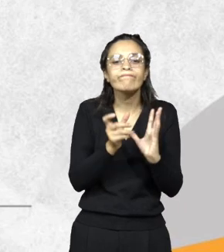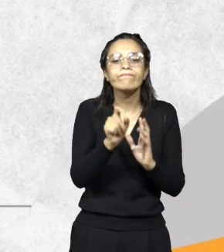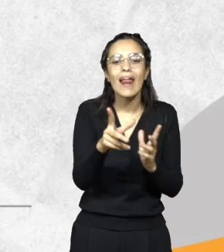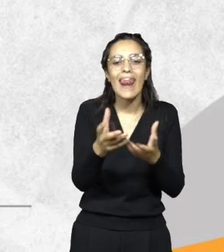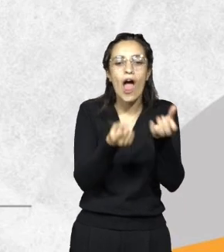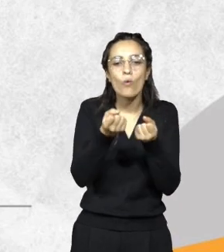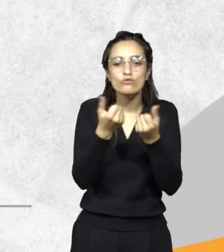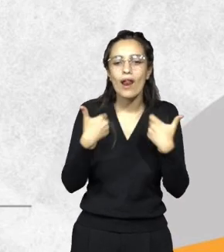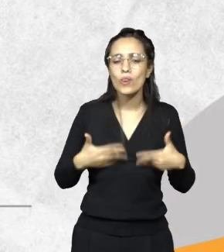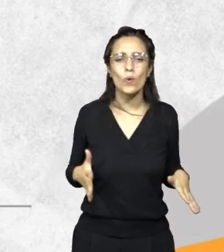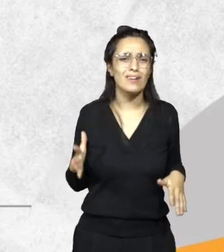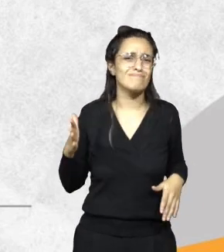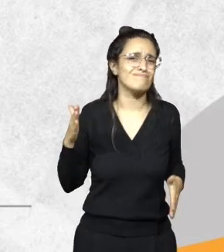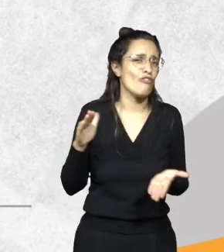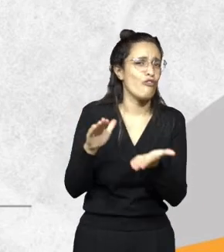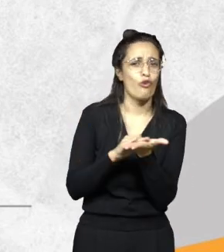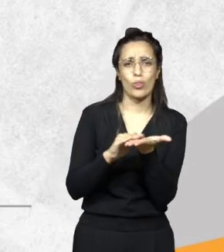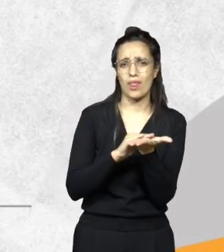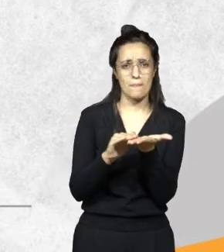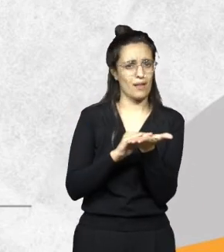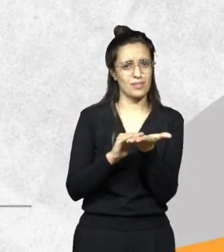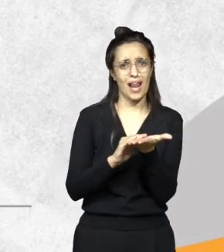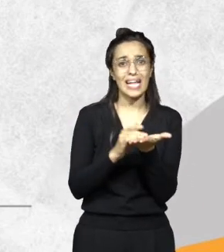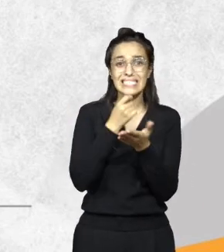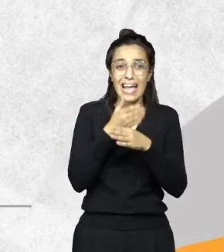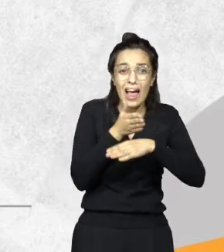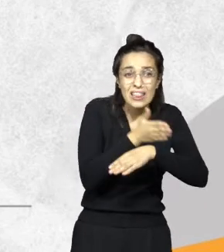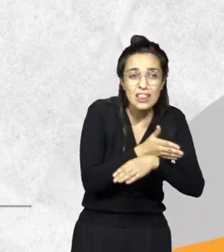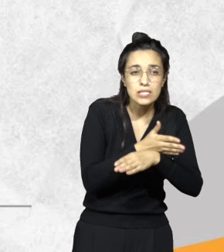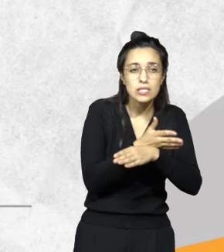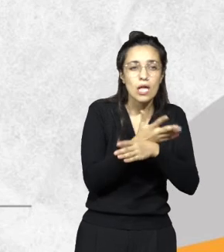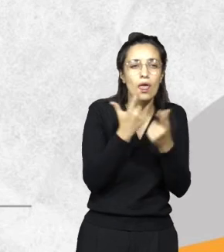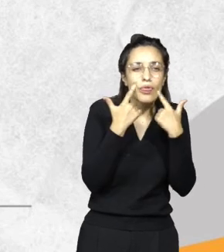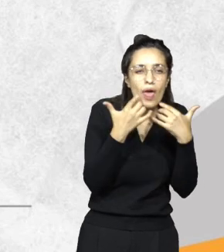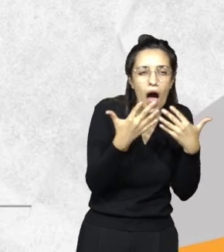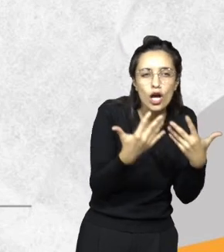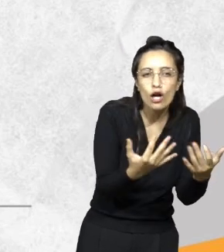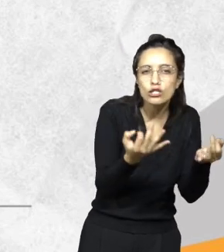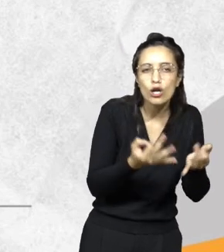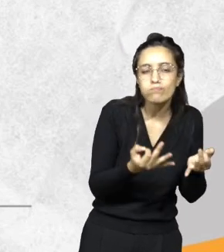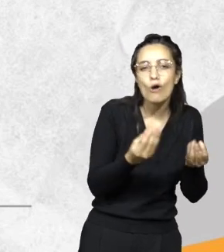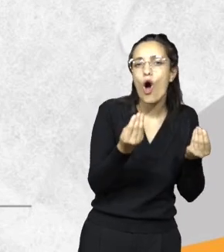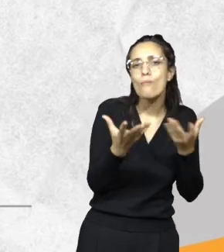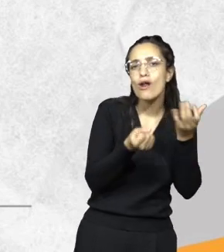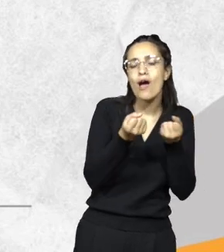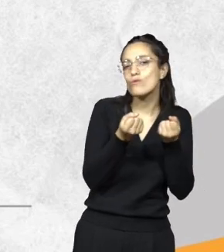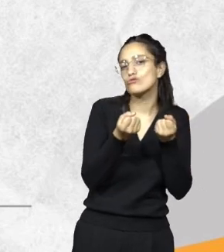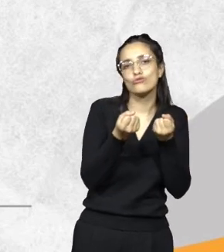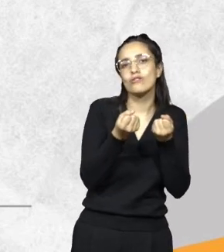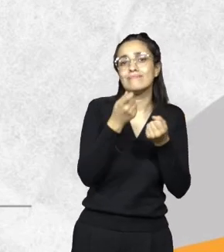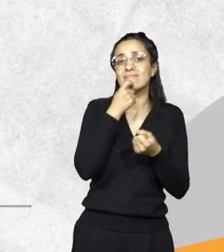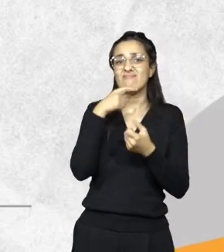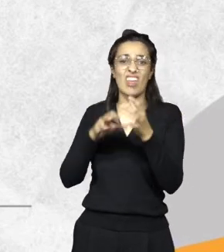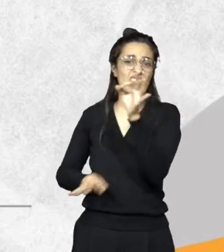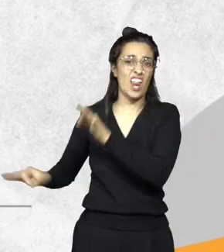Si yo no hago un diagnóstico de situación que me diga cómo está tal recurso en la provincia en este momento, la estrategia de control y fiscalización que yo